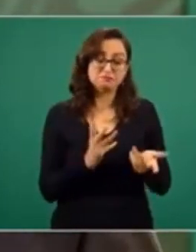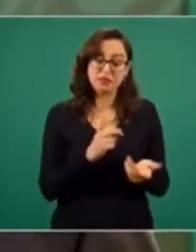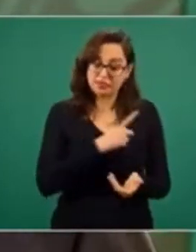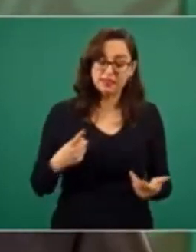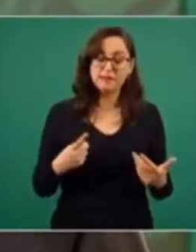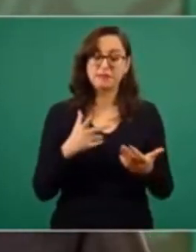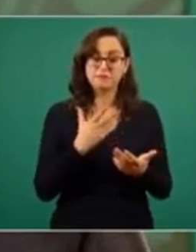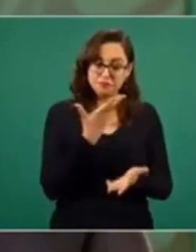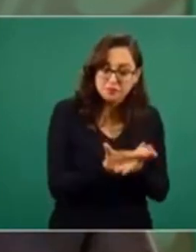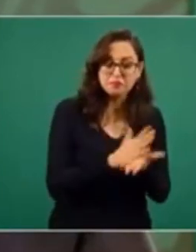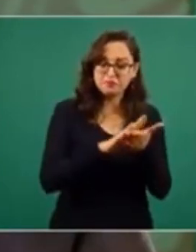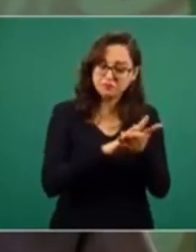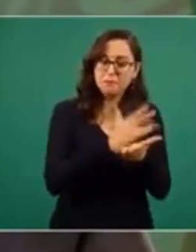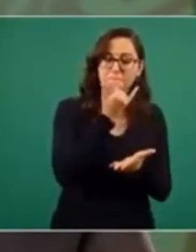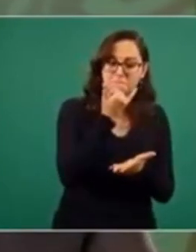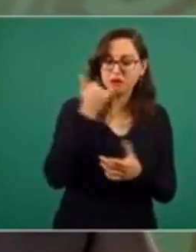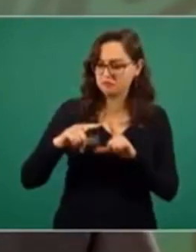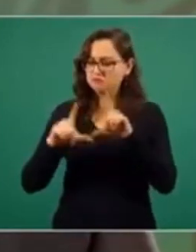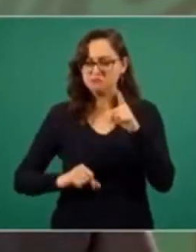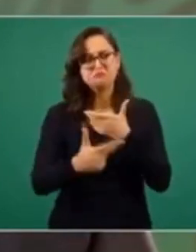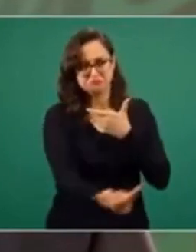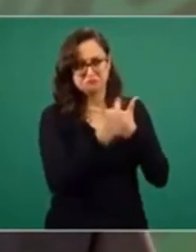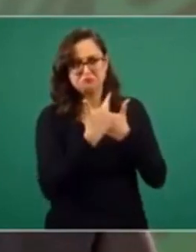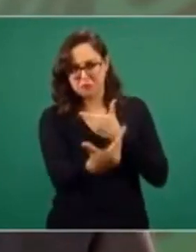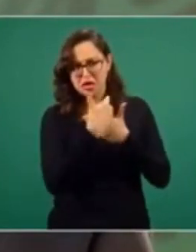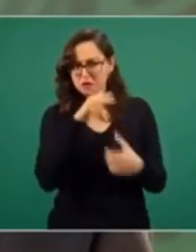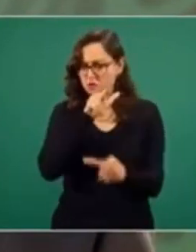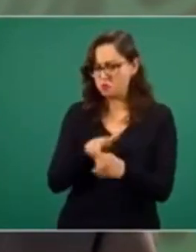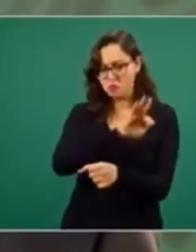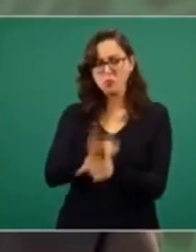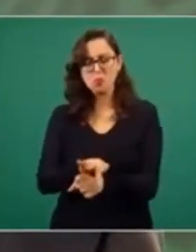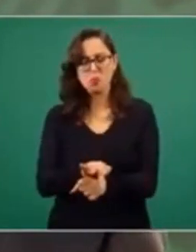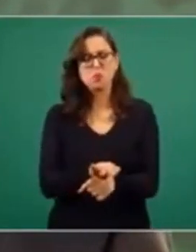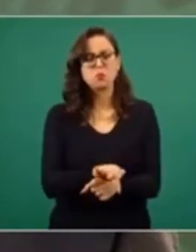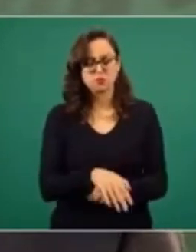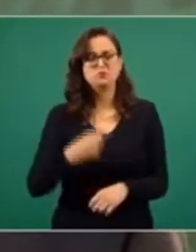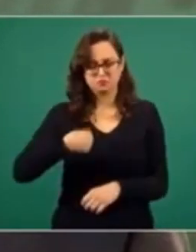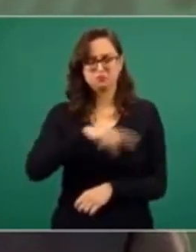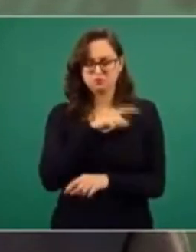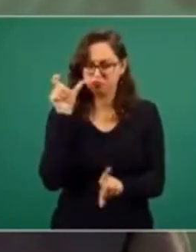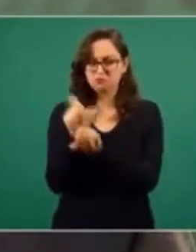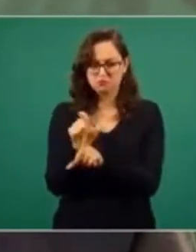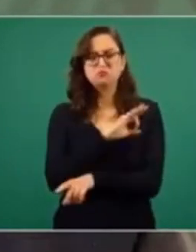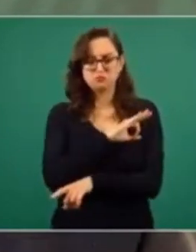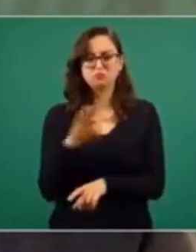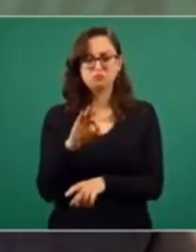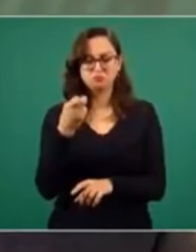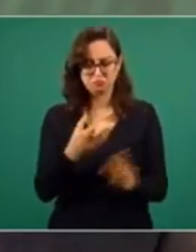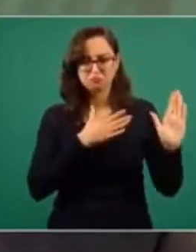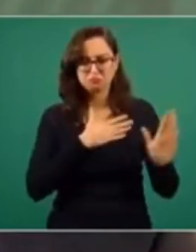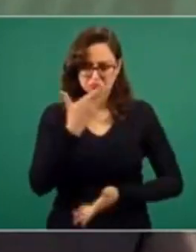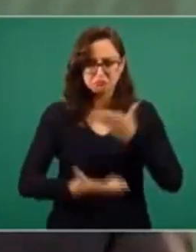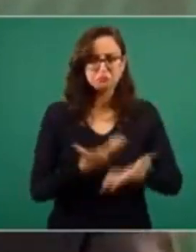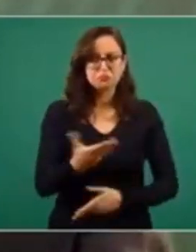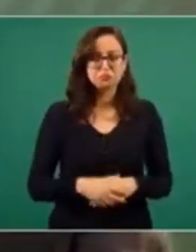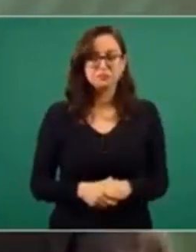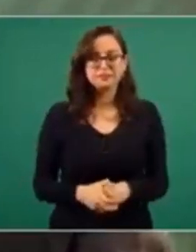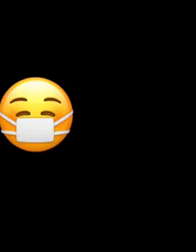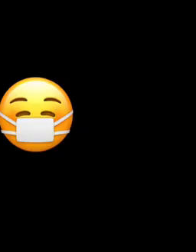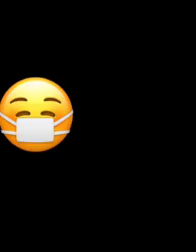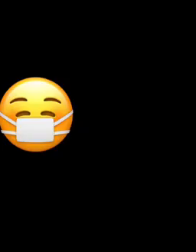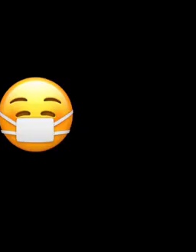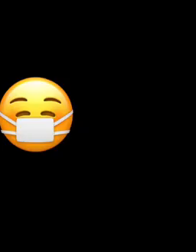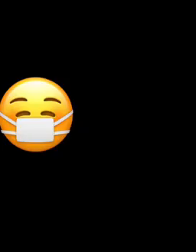indulto y asilo en México. Nosotros le damos protección. Vamos a hacer esa gestión. Y así termino.